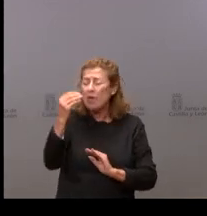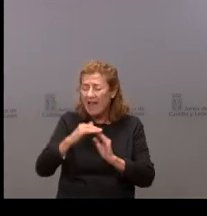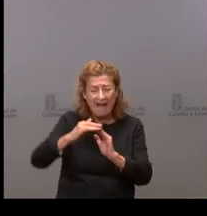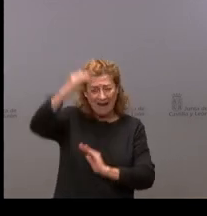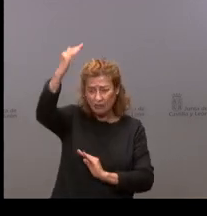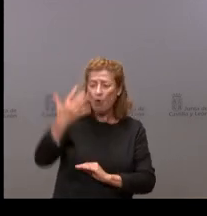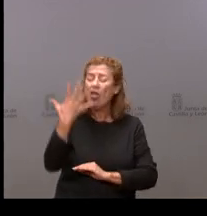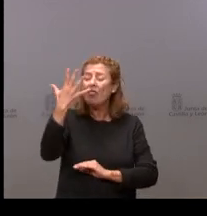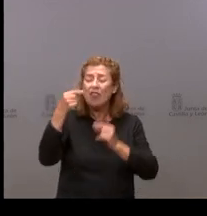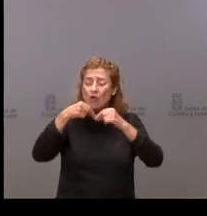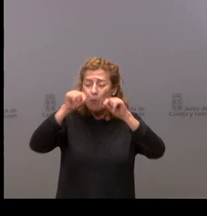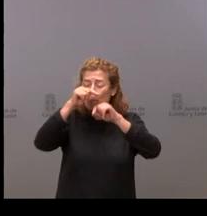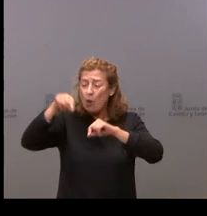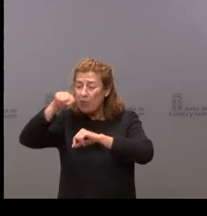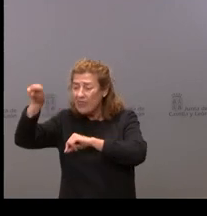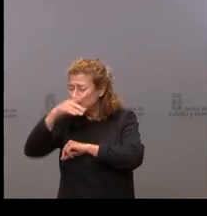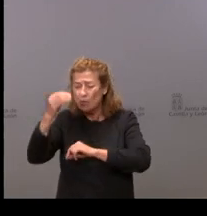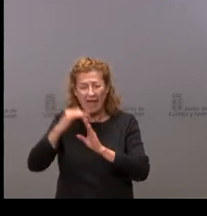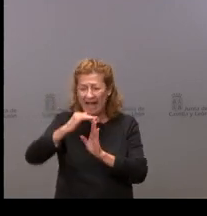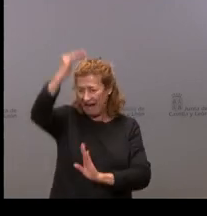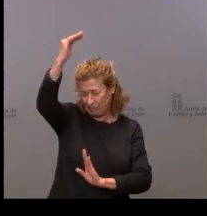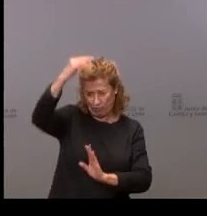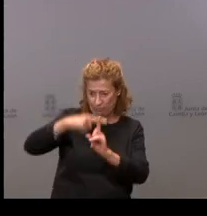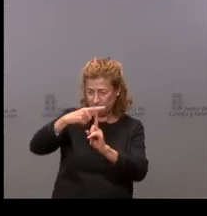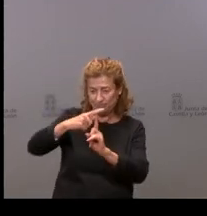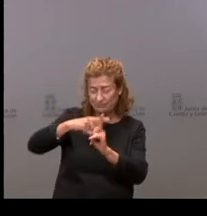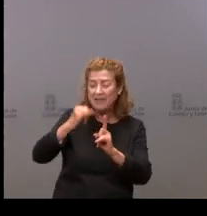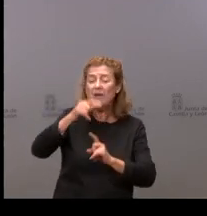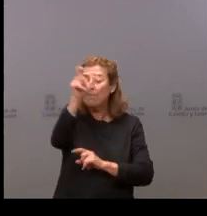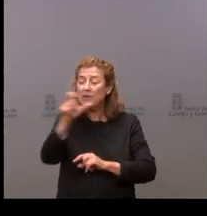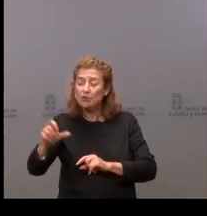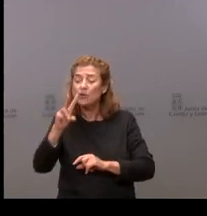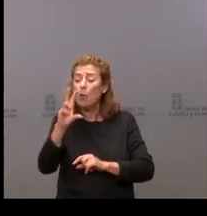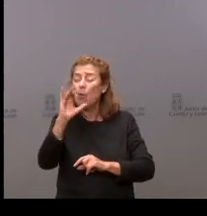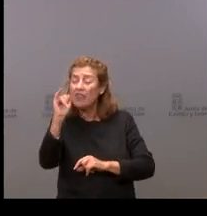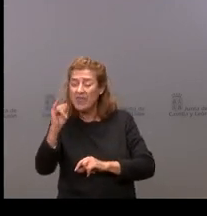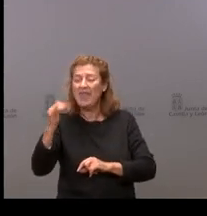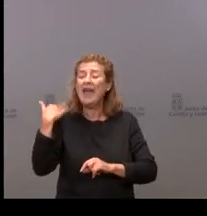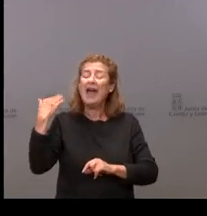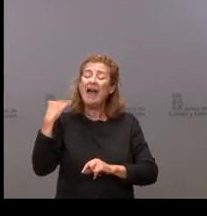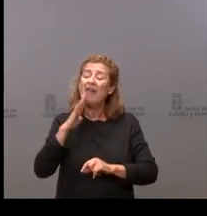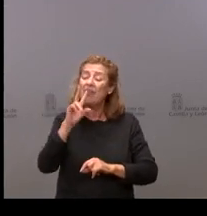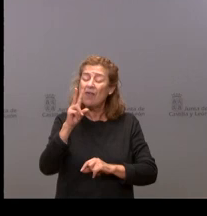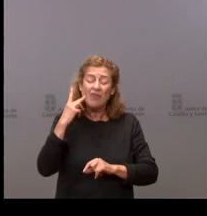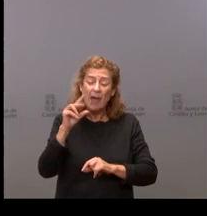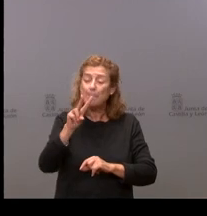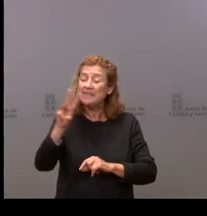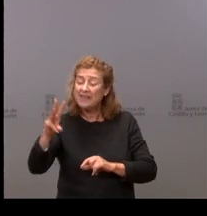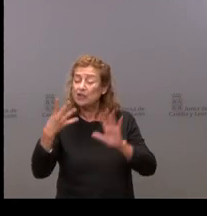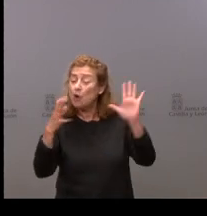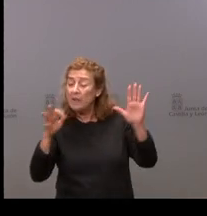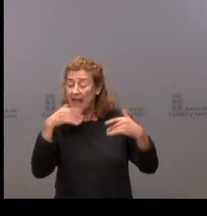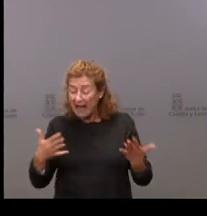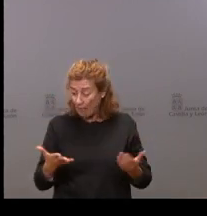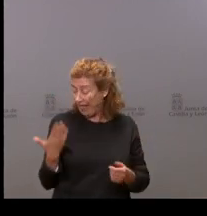provincias, las UCIs de cinco provincias en riesgo muy alto y los pacientes de UCIs han pasado del día 23, que eran 90, a 101